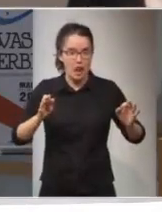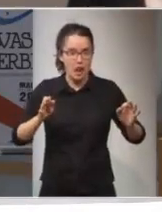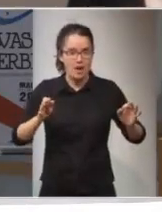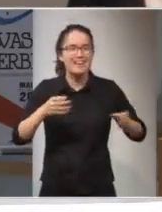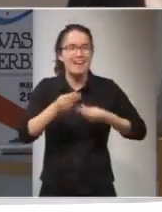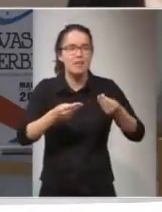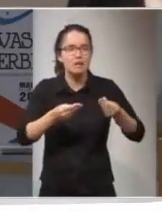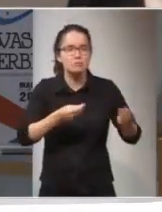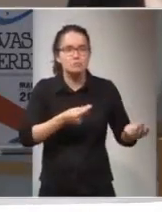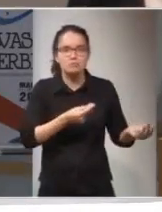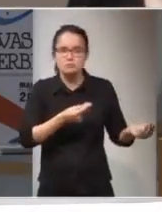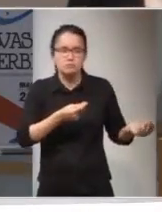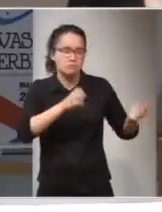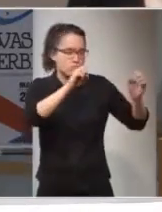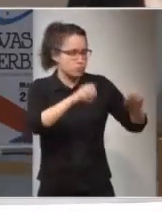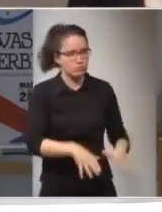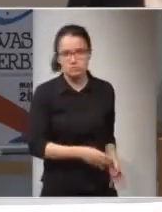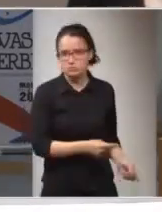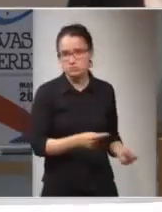decisión de poder abandonar su tierra